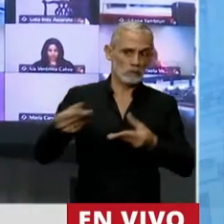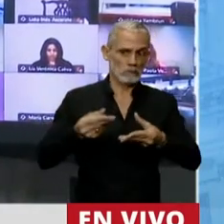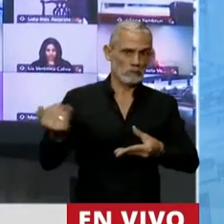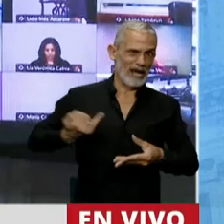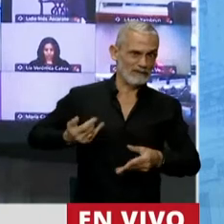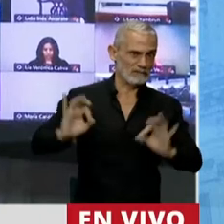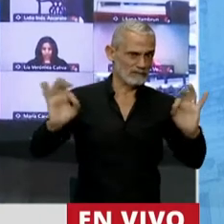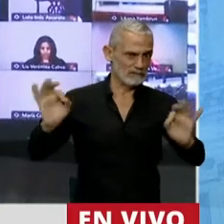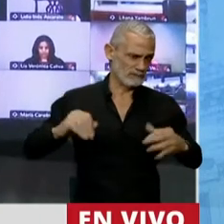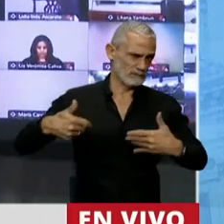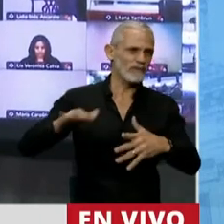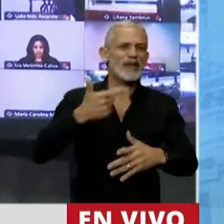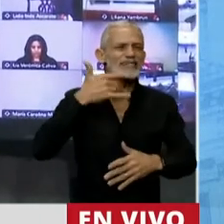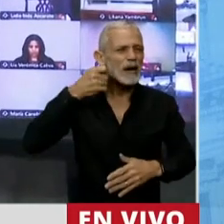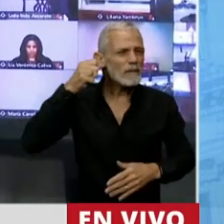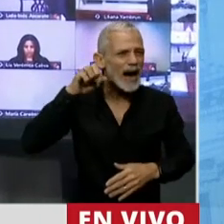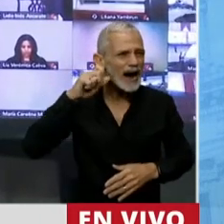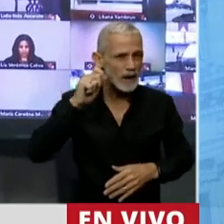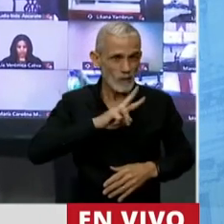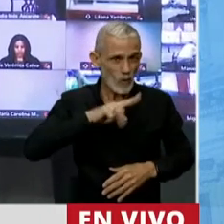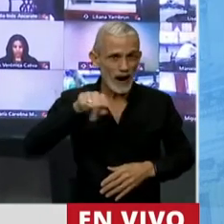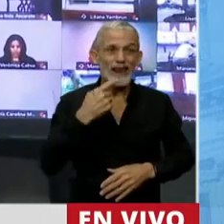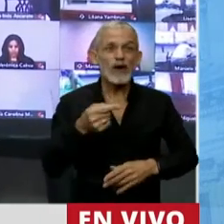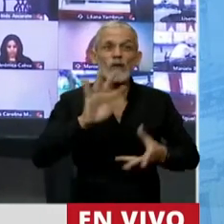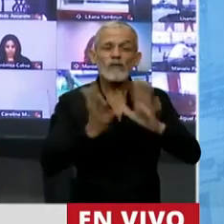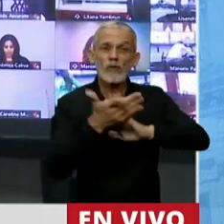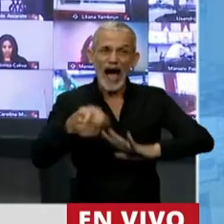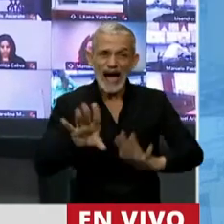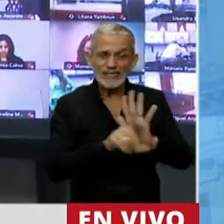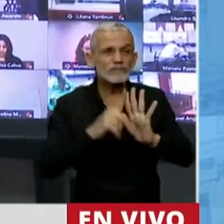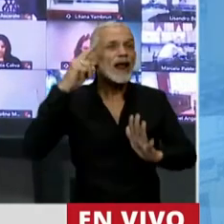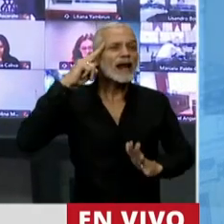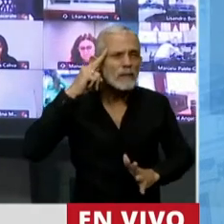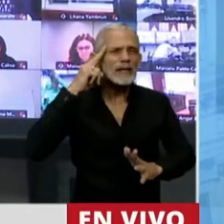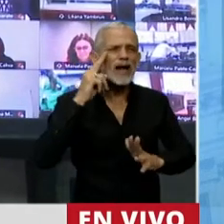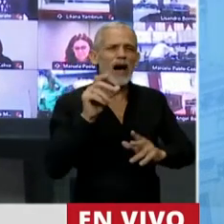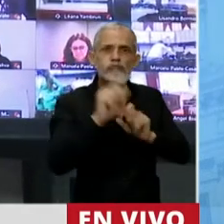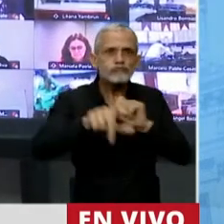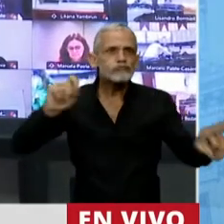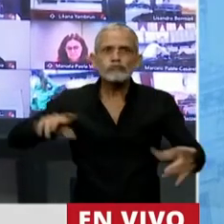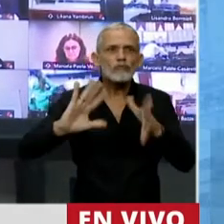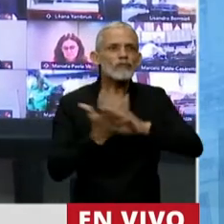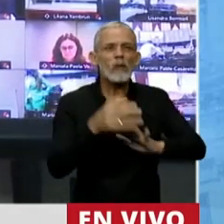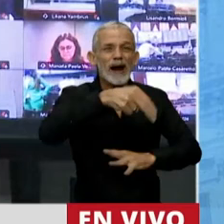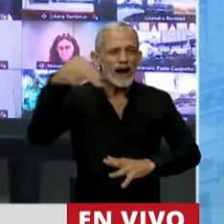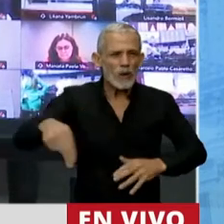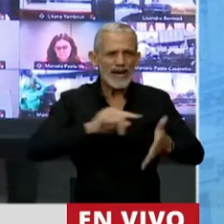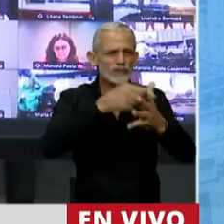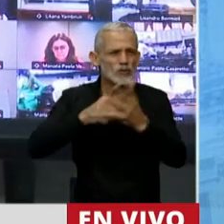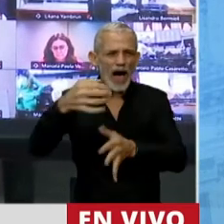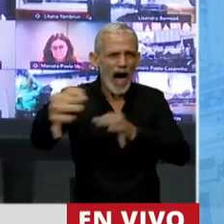advertencias. Ella dijo que de esta manera no se tienen en cuenta las realidades de varias ciudades de la provincia de Neuquén,